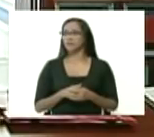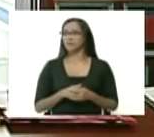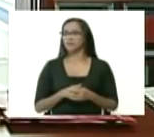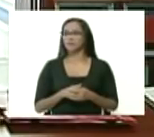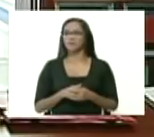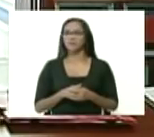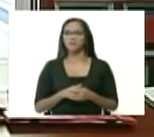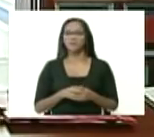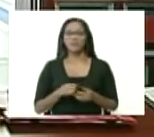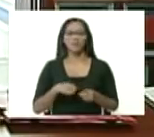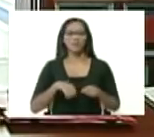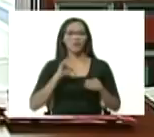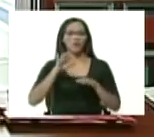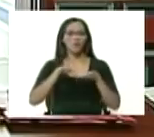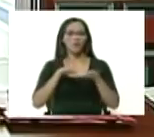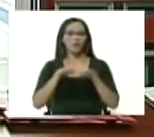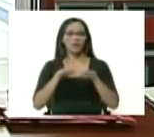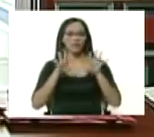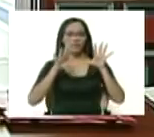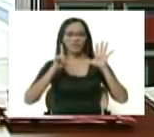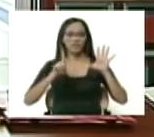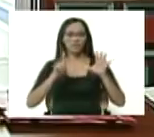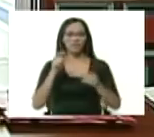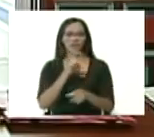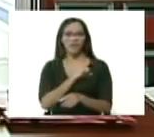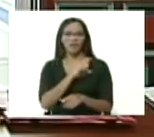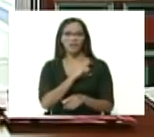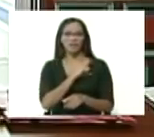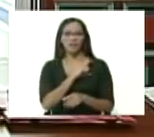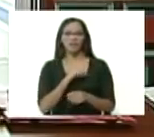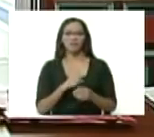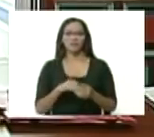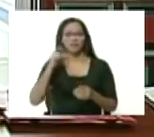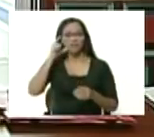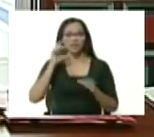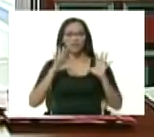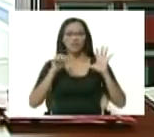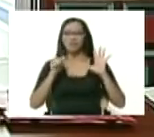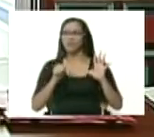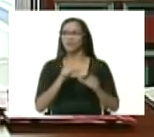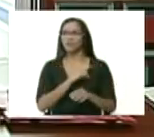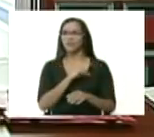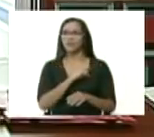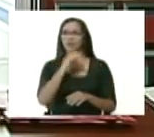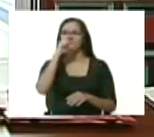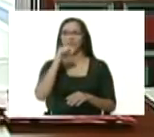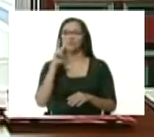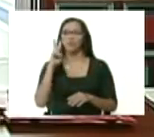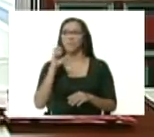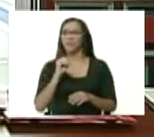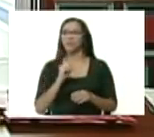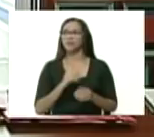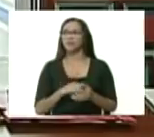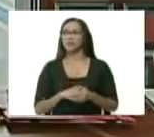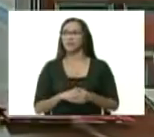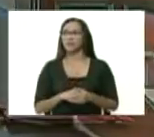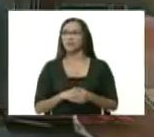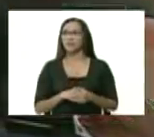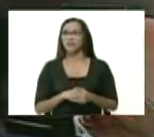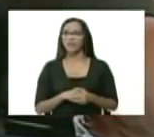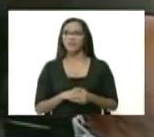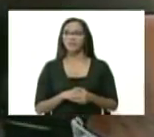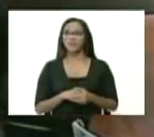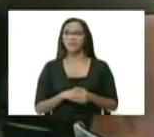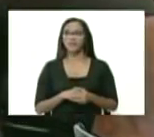16 de enero ya. El día 16 del mes de enero del año 20. El día